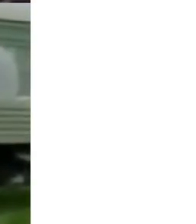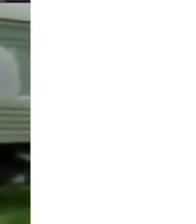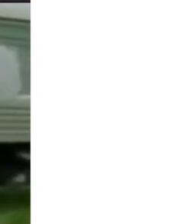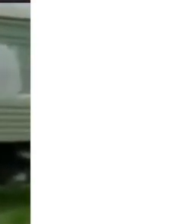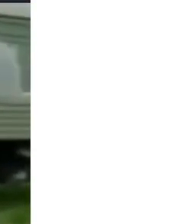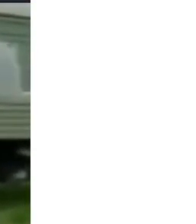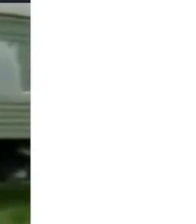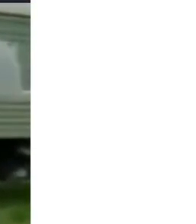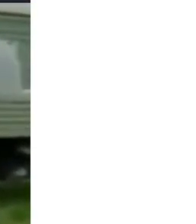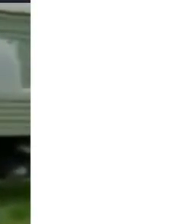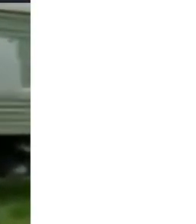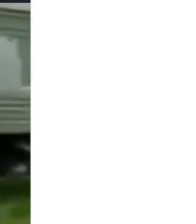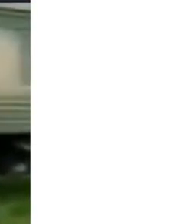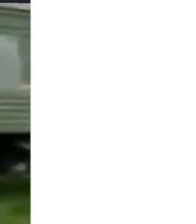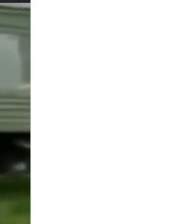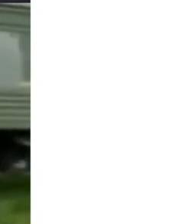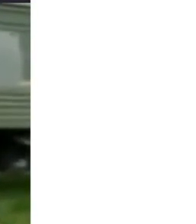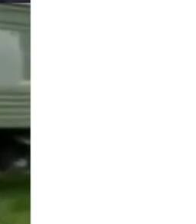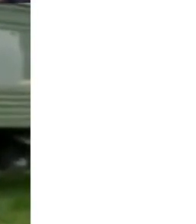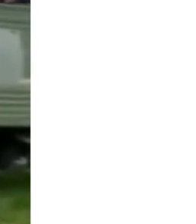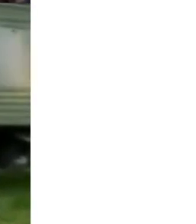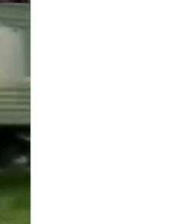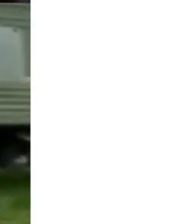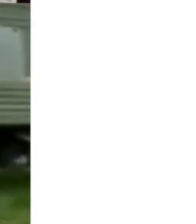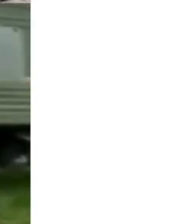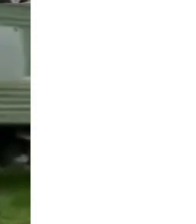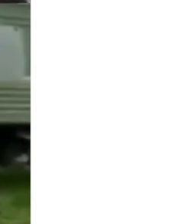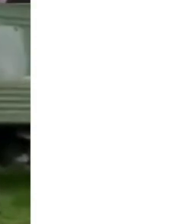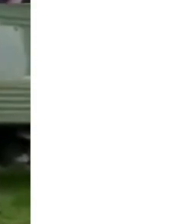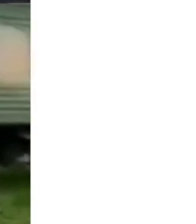servidores públicos.